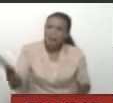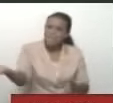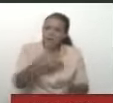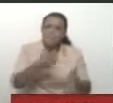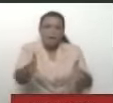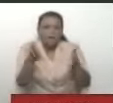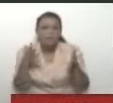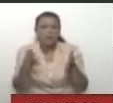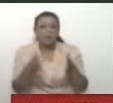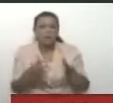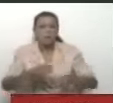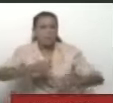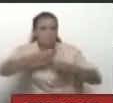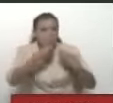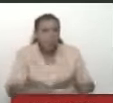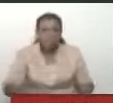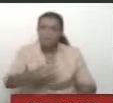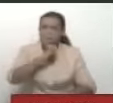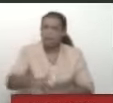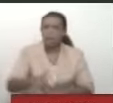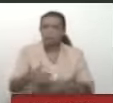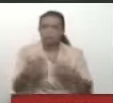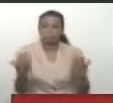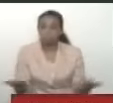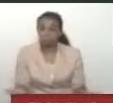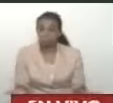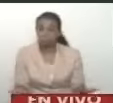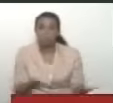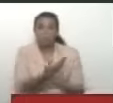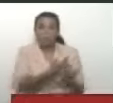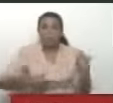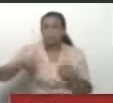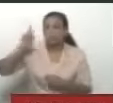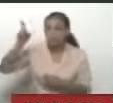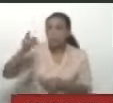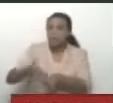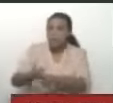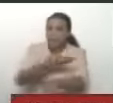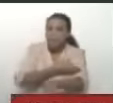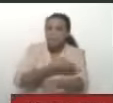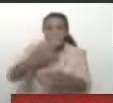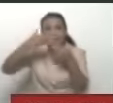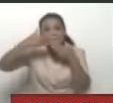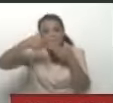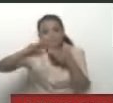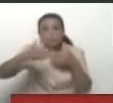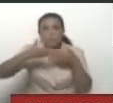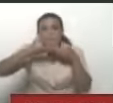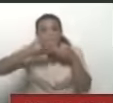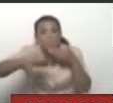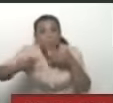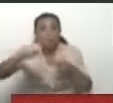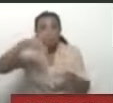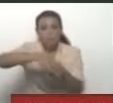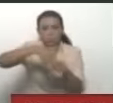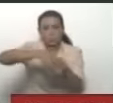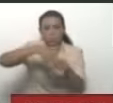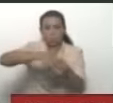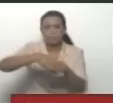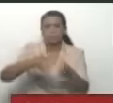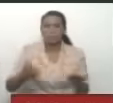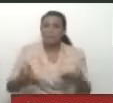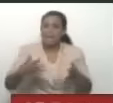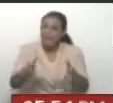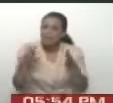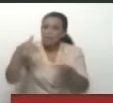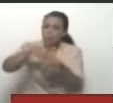comicios, y esta es la nota, el presidente venezolano Nicolás Maduro vaticinó el domingo, usted adelantó supuestamente AP, que